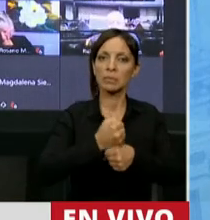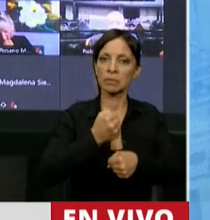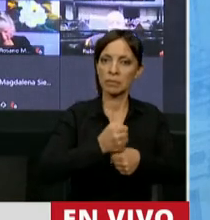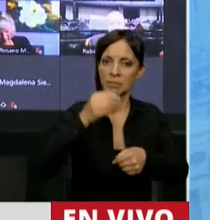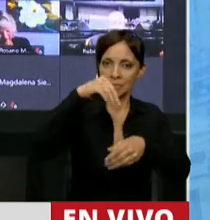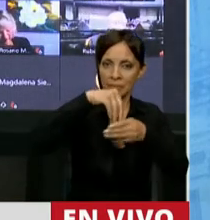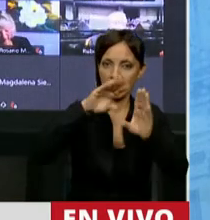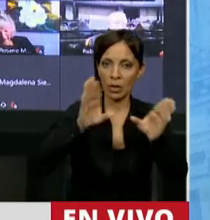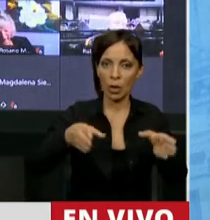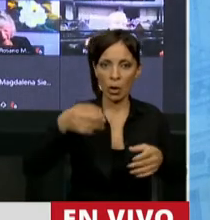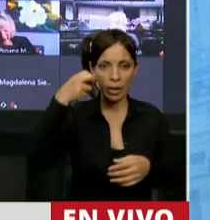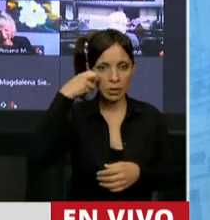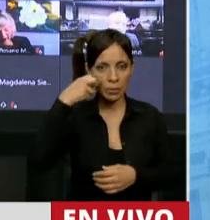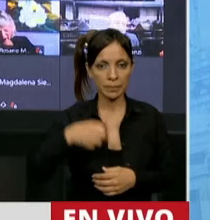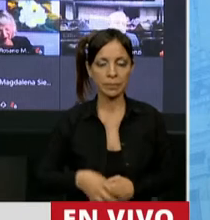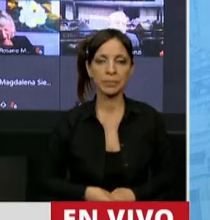este Congreso.